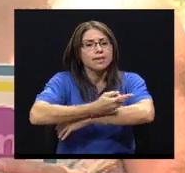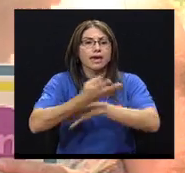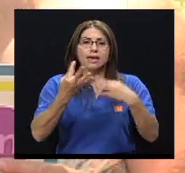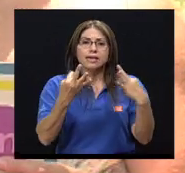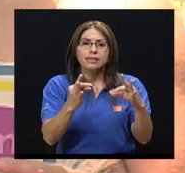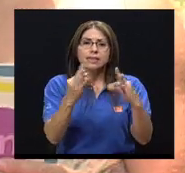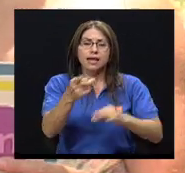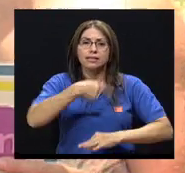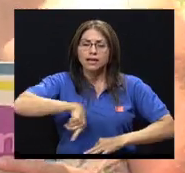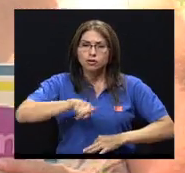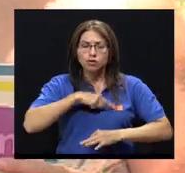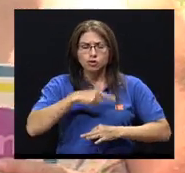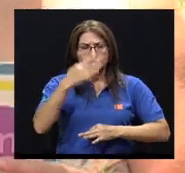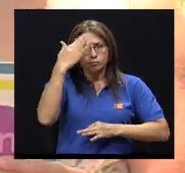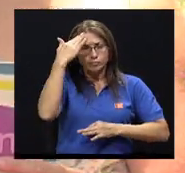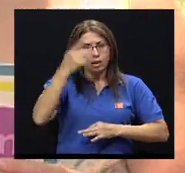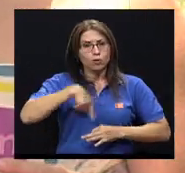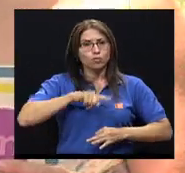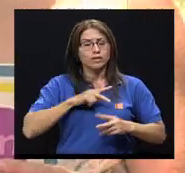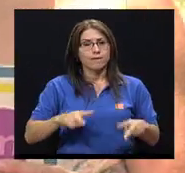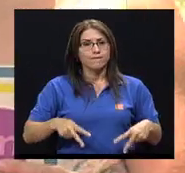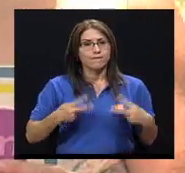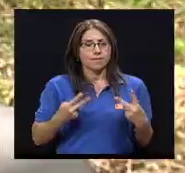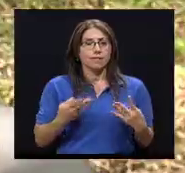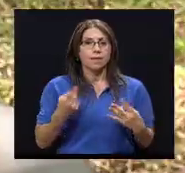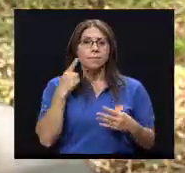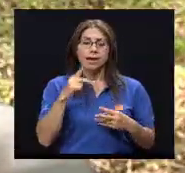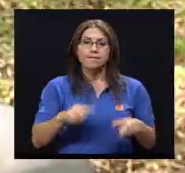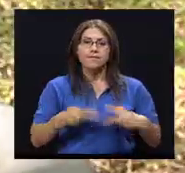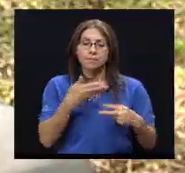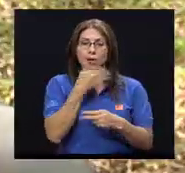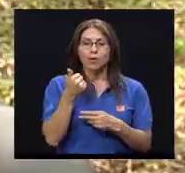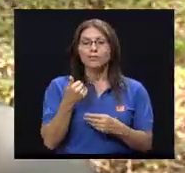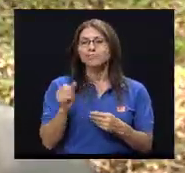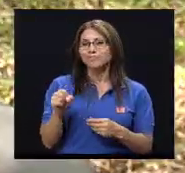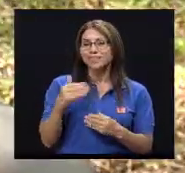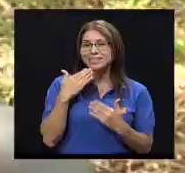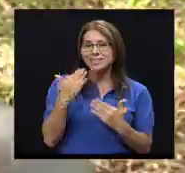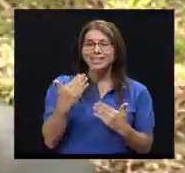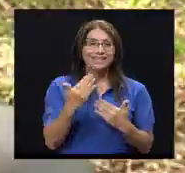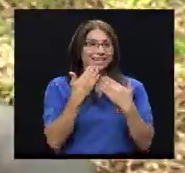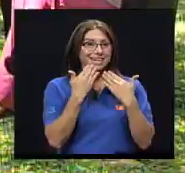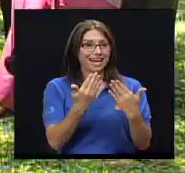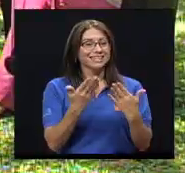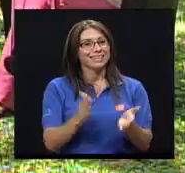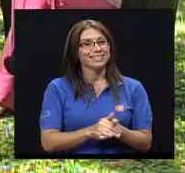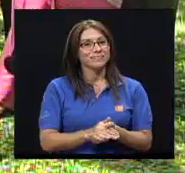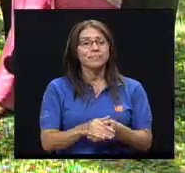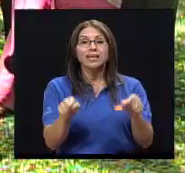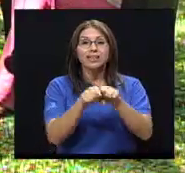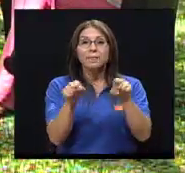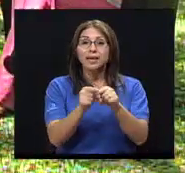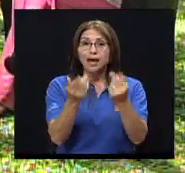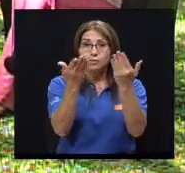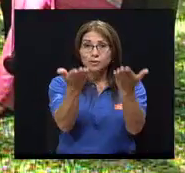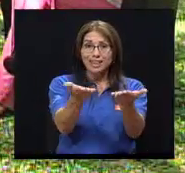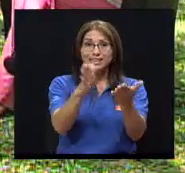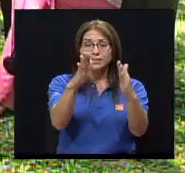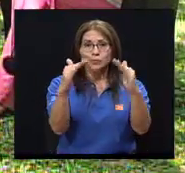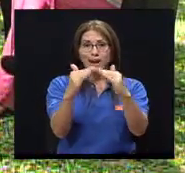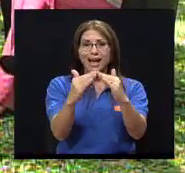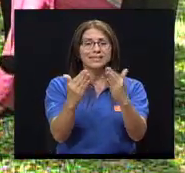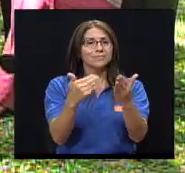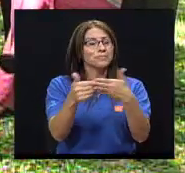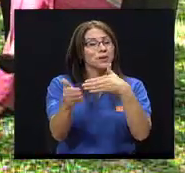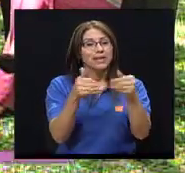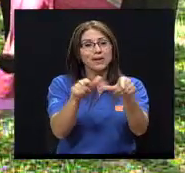incorporarlo a nuestra forma de vivir para poder vivir mejor. Será un placer. Muchísimas gracias. Muchas gracias. Y por supuesto que también a ustedes